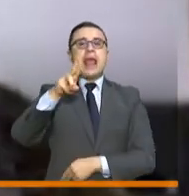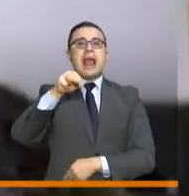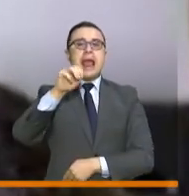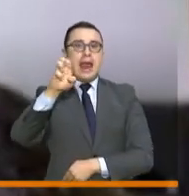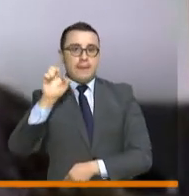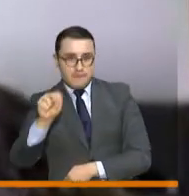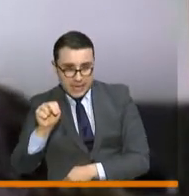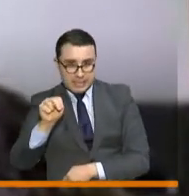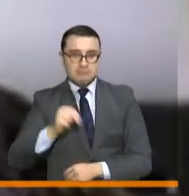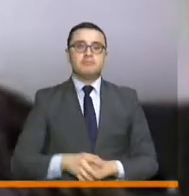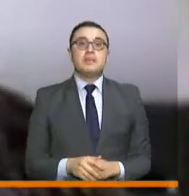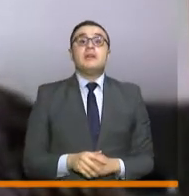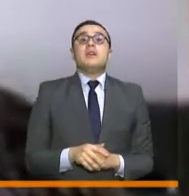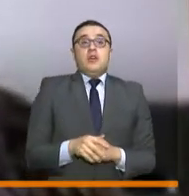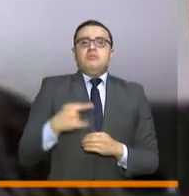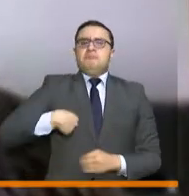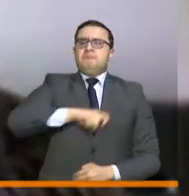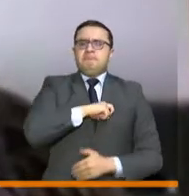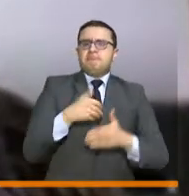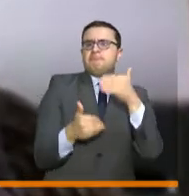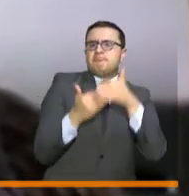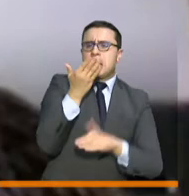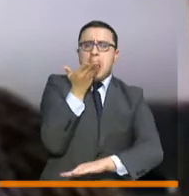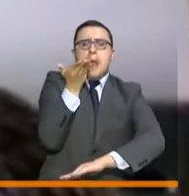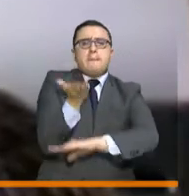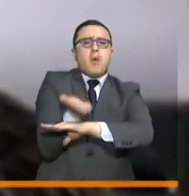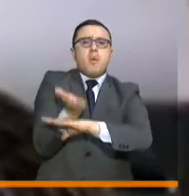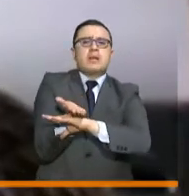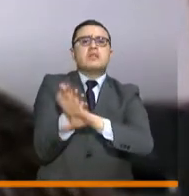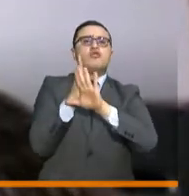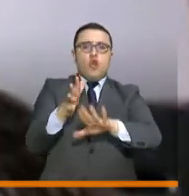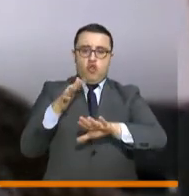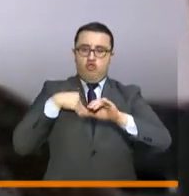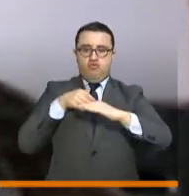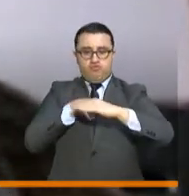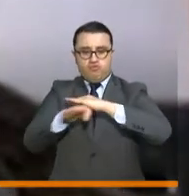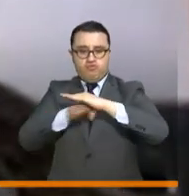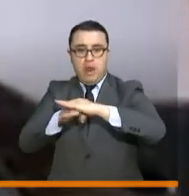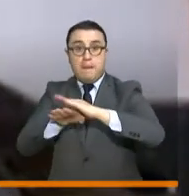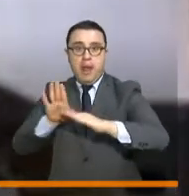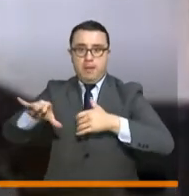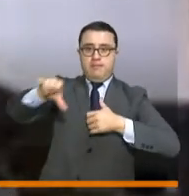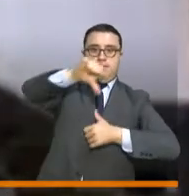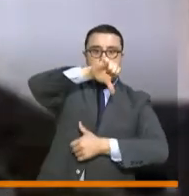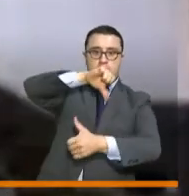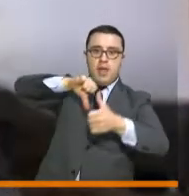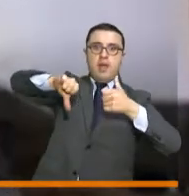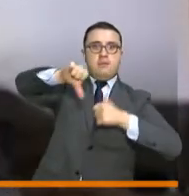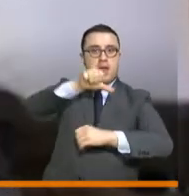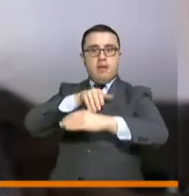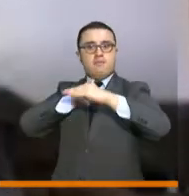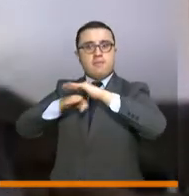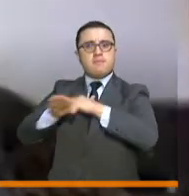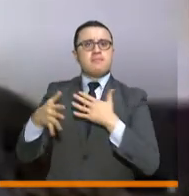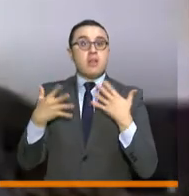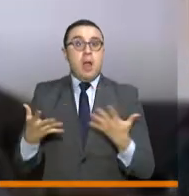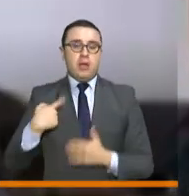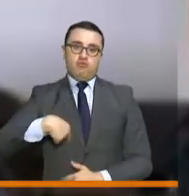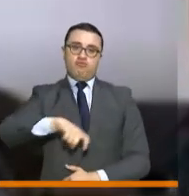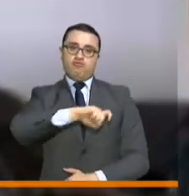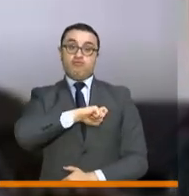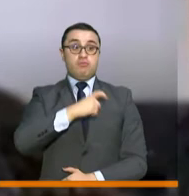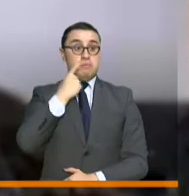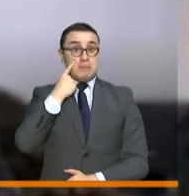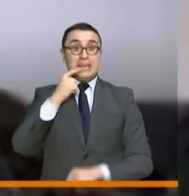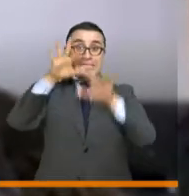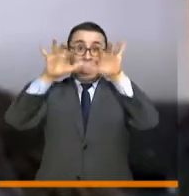¿Cómo iniciamos nosotros nuestra propuesta de alternancia? Nosotros lo hicimos a través de una invitación de la